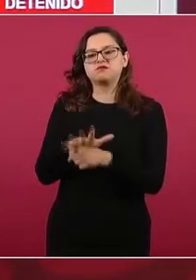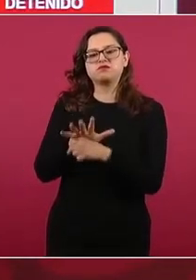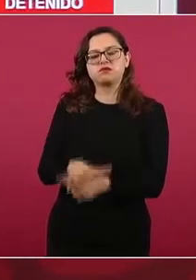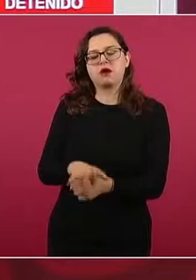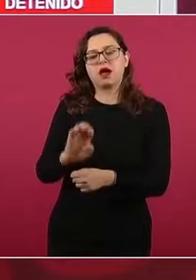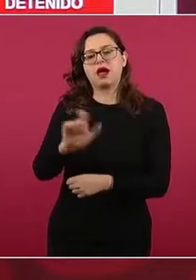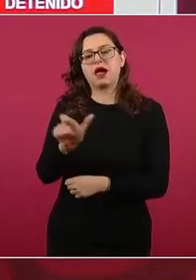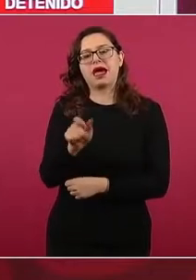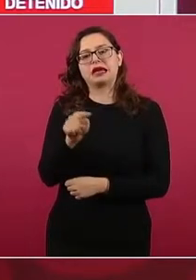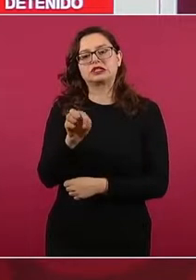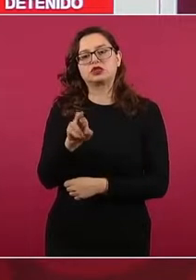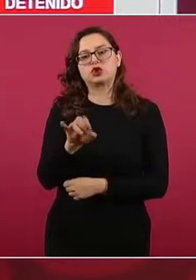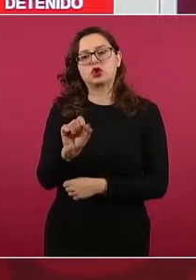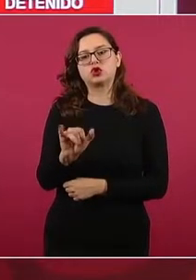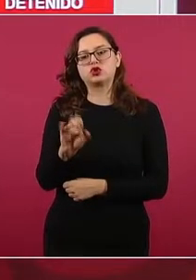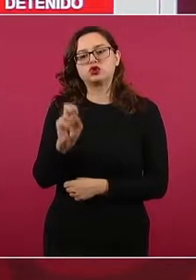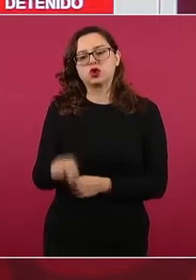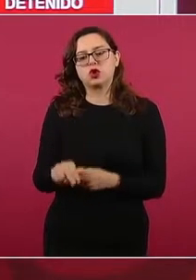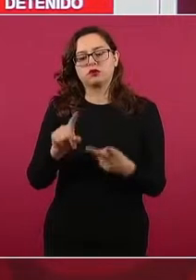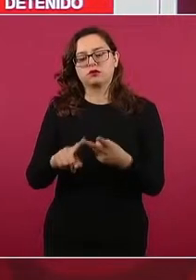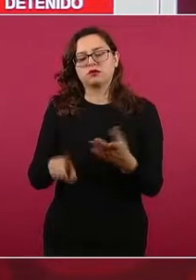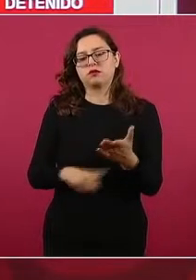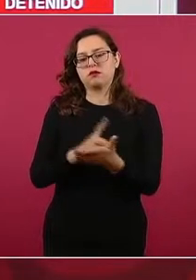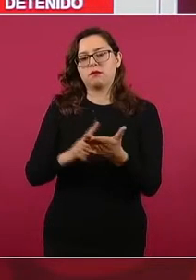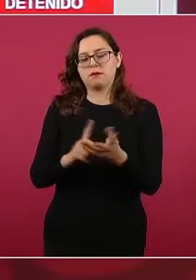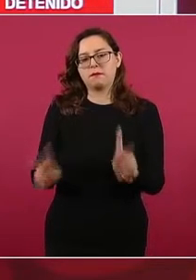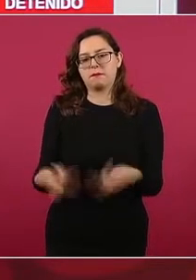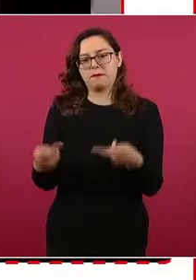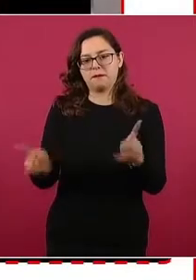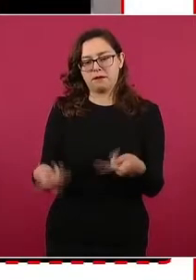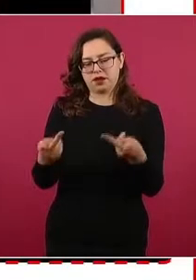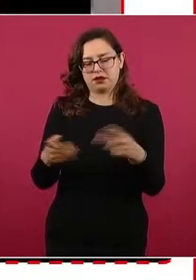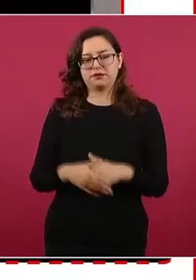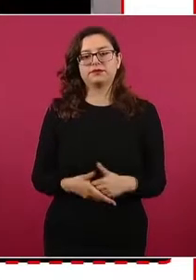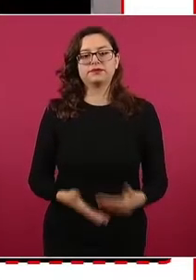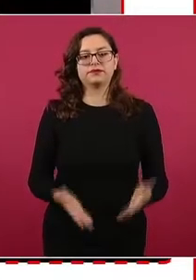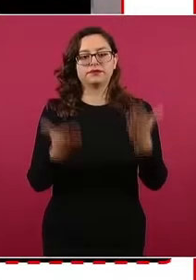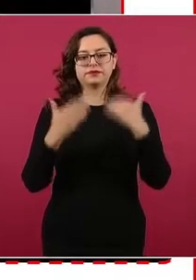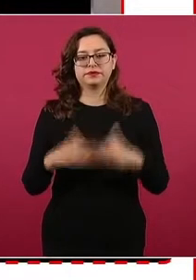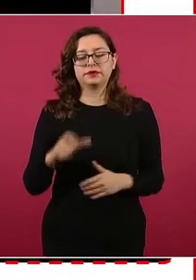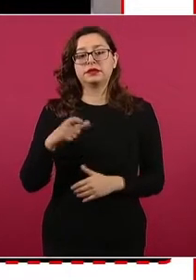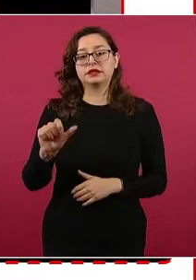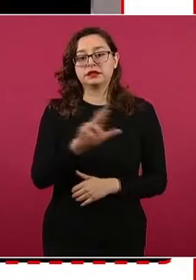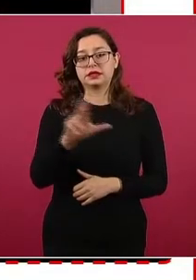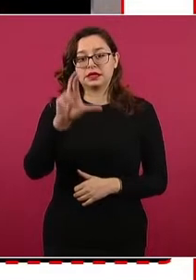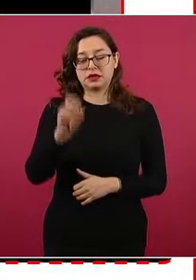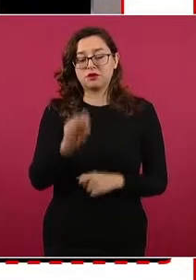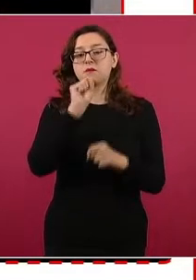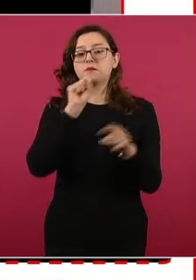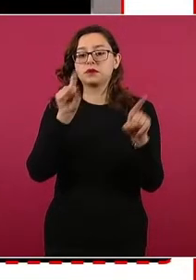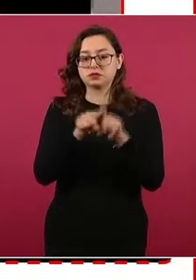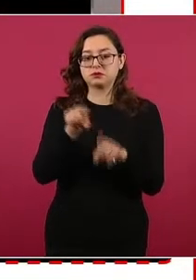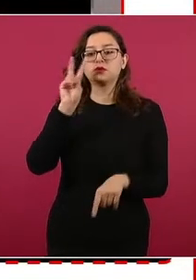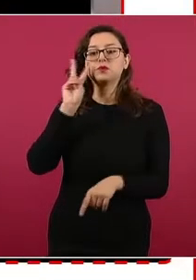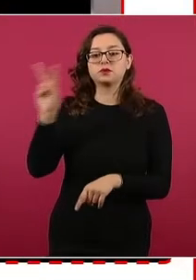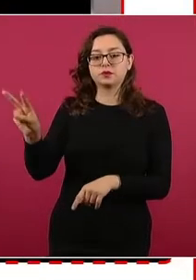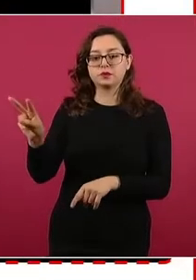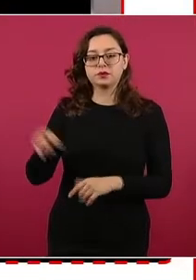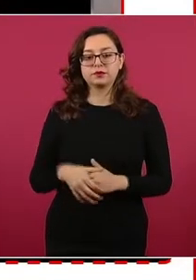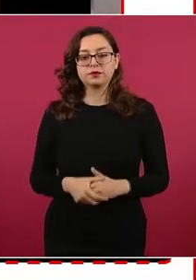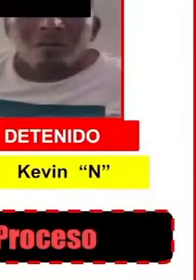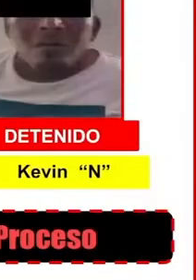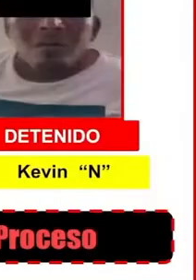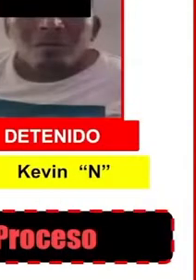También en el municipio de Solidaridad, Playa del Carmen, Quintana Roo, como aquí se preguntó el día de ayer,